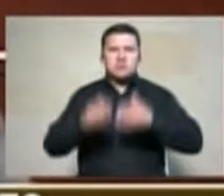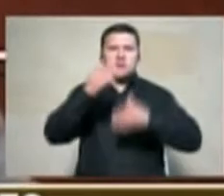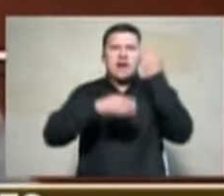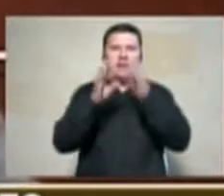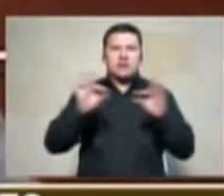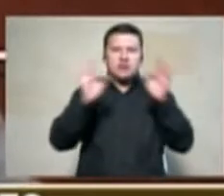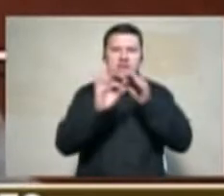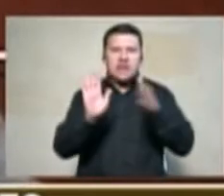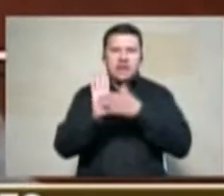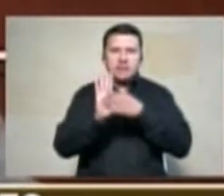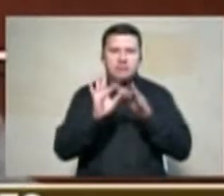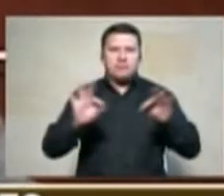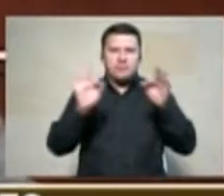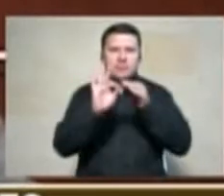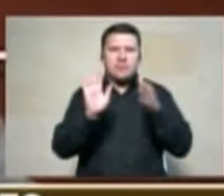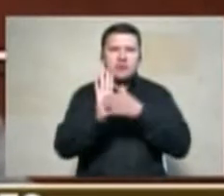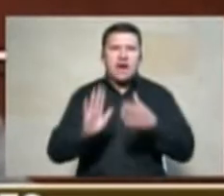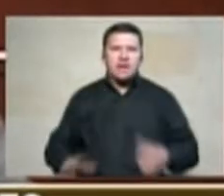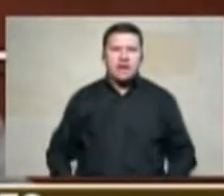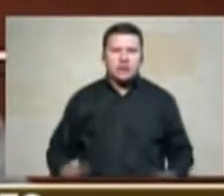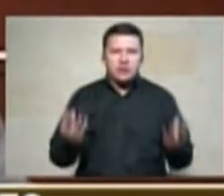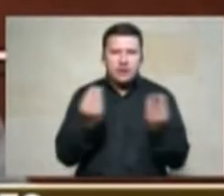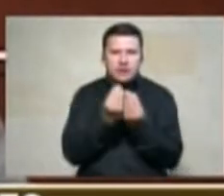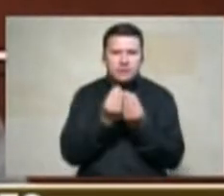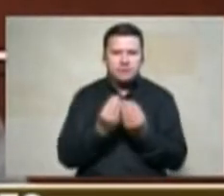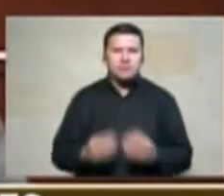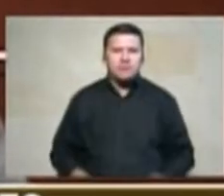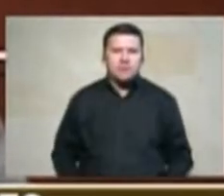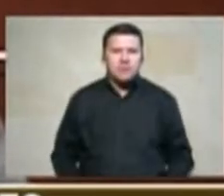sé que comenzaron en Caquetá hace como dos meses